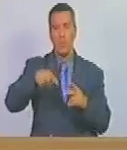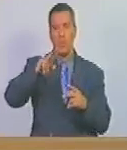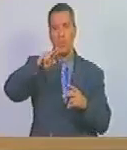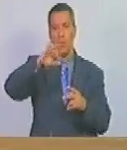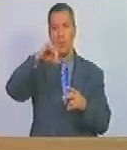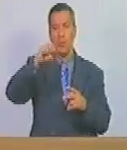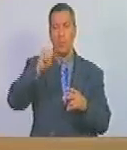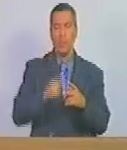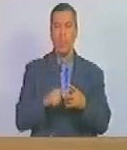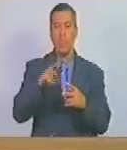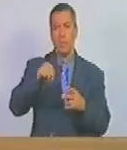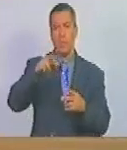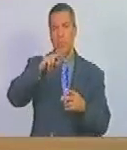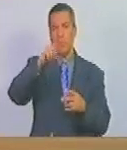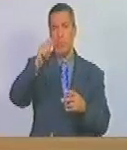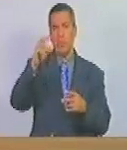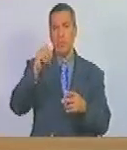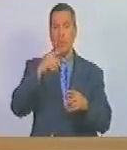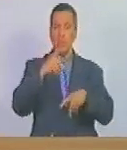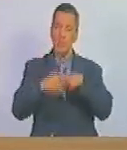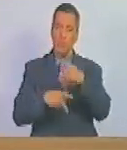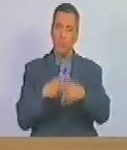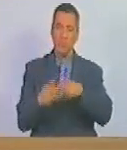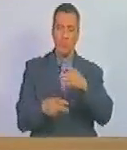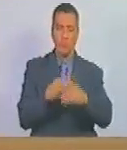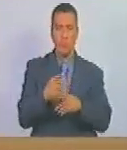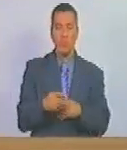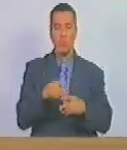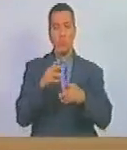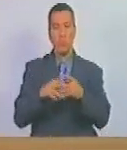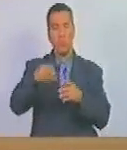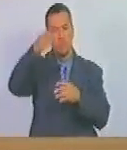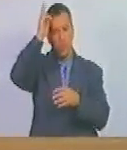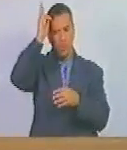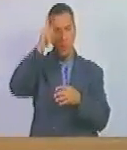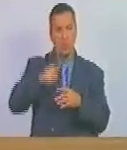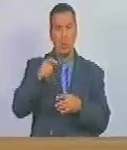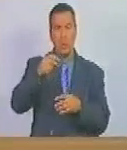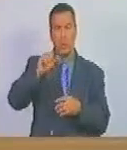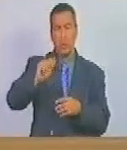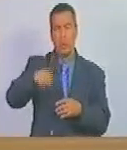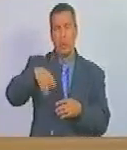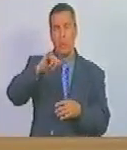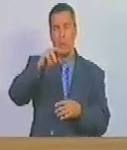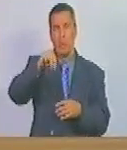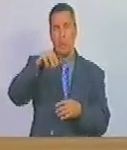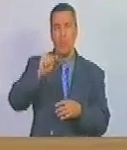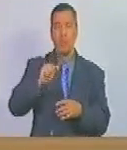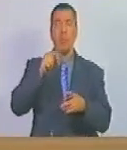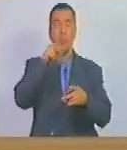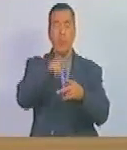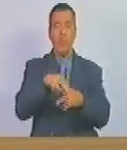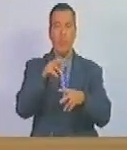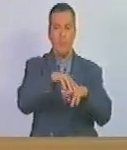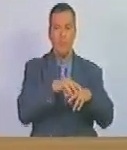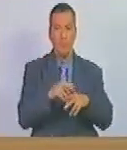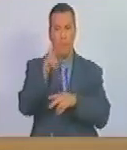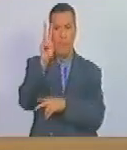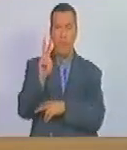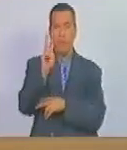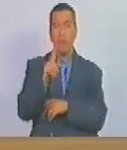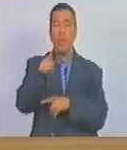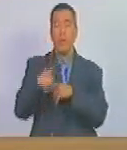o amaranto la cual está producida por la tribu indígena Toropaima quienes fueron habitantes de los valles